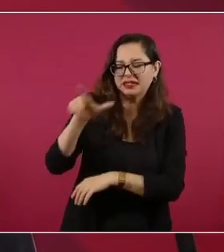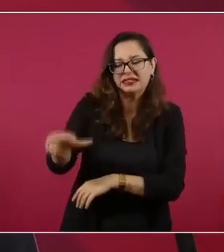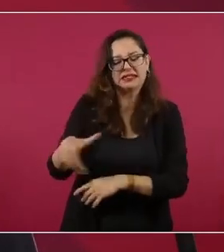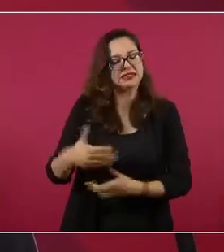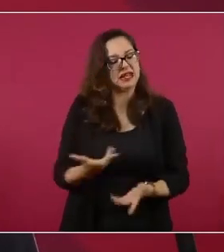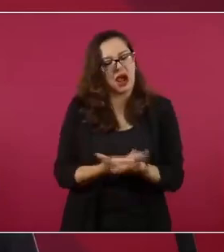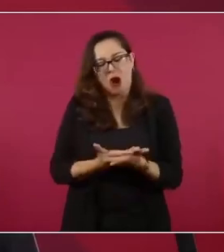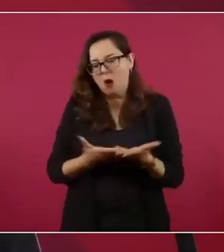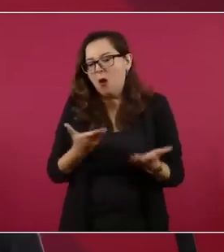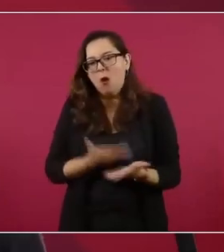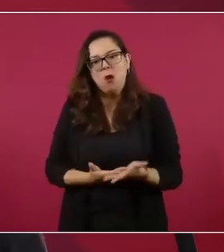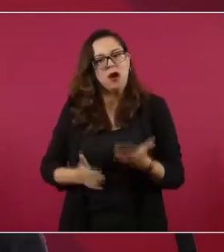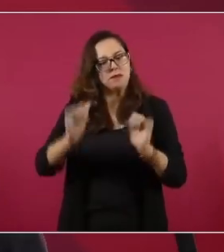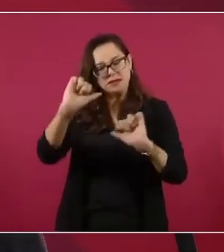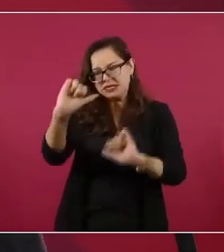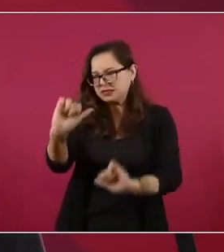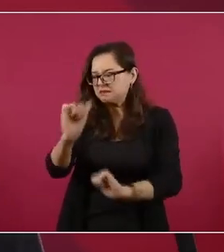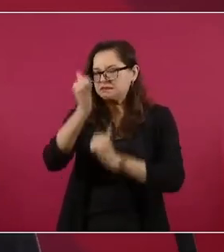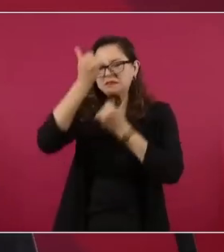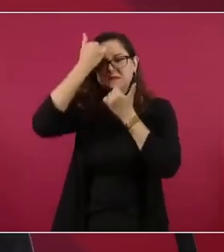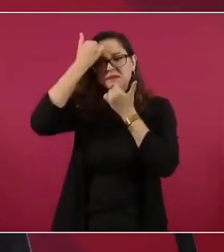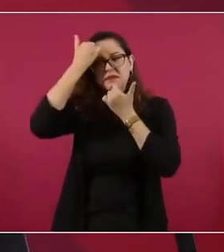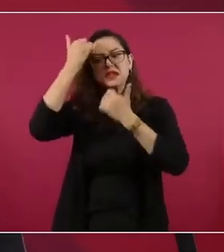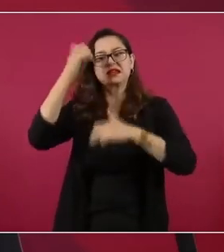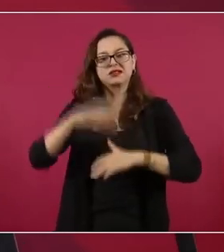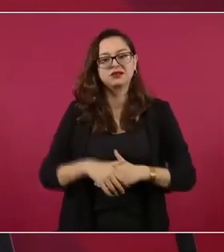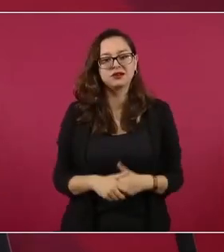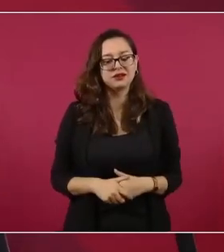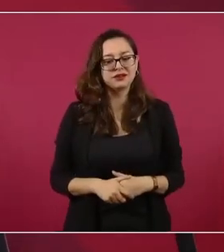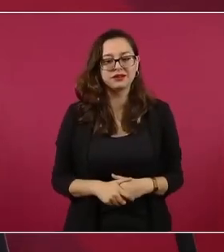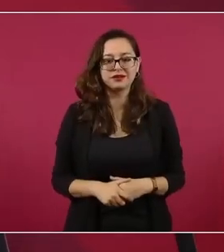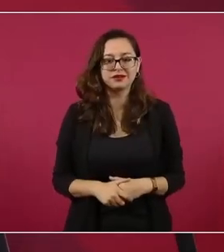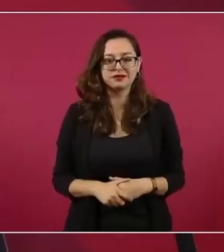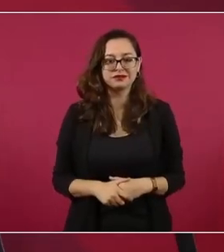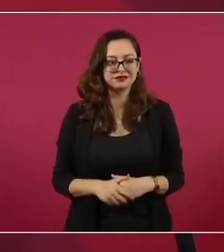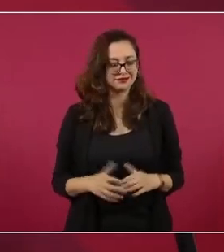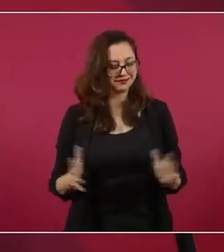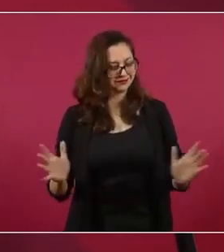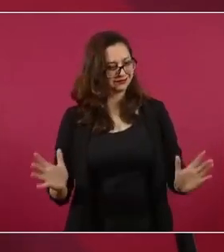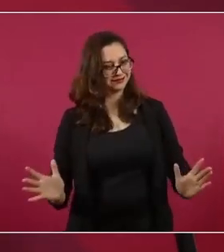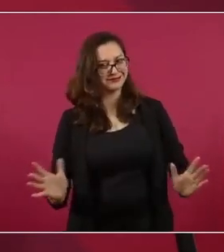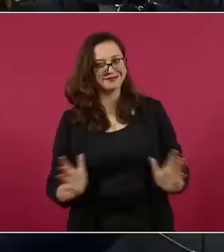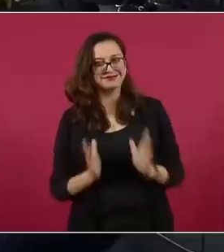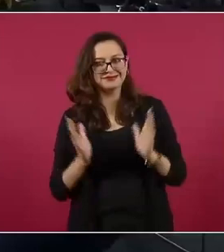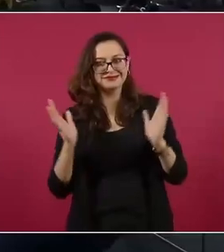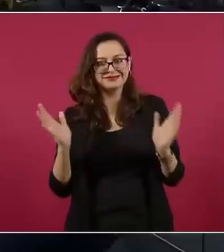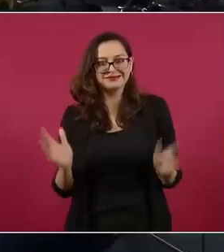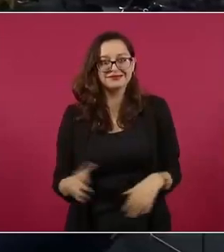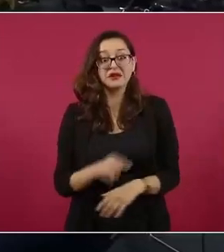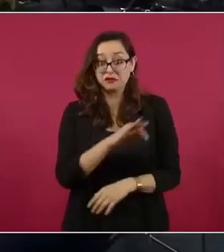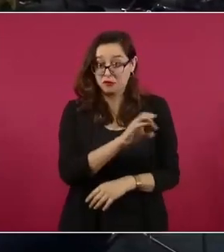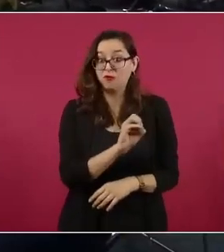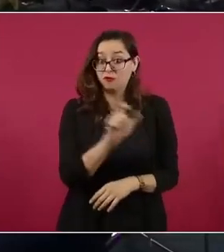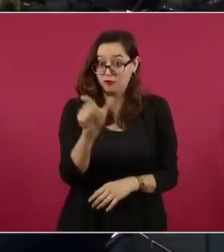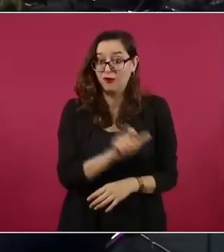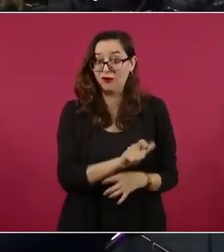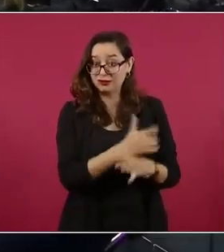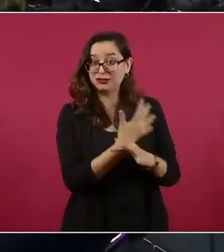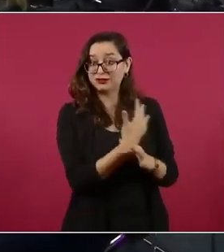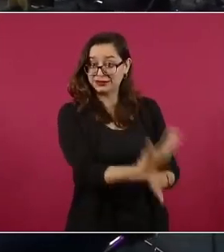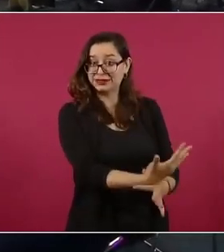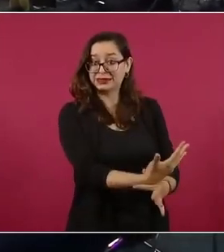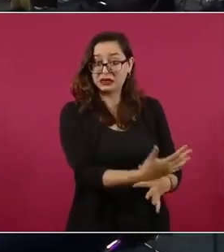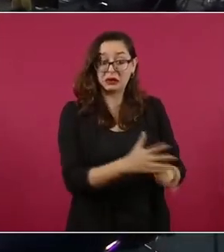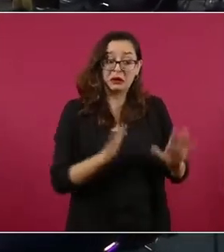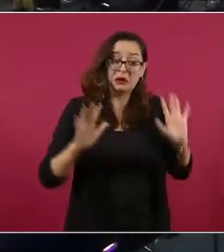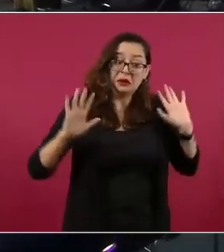de haberlo perdonado. Eso lo declara él, que le